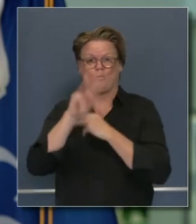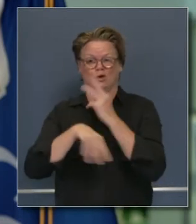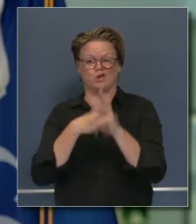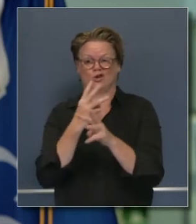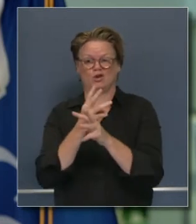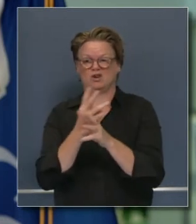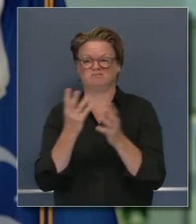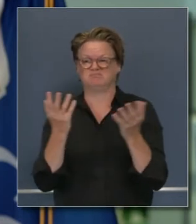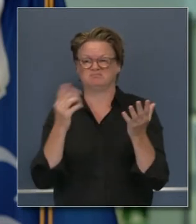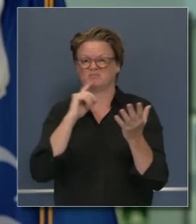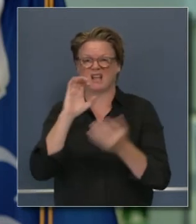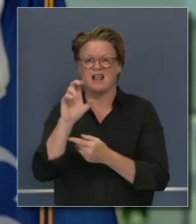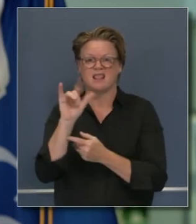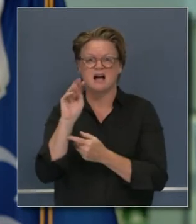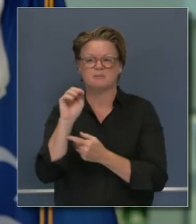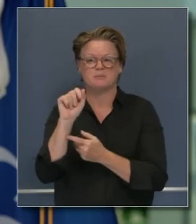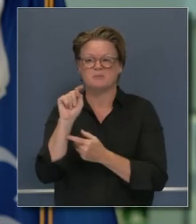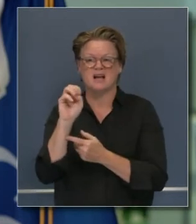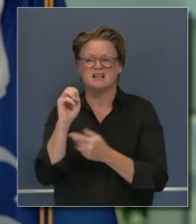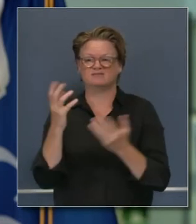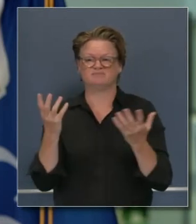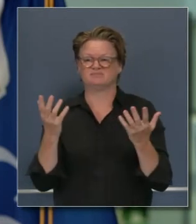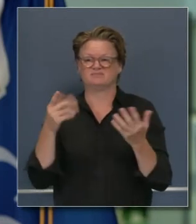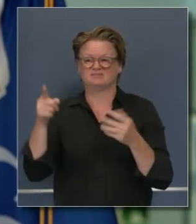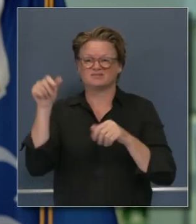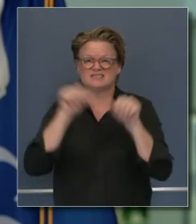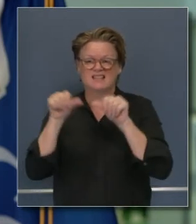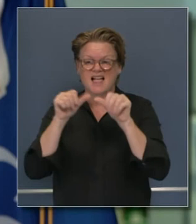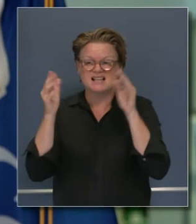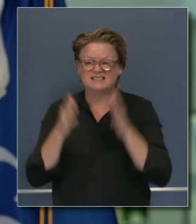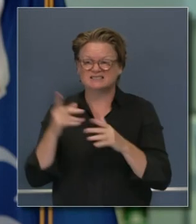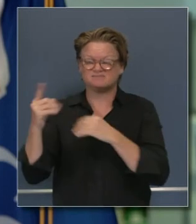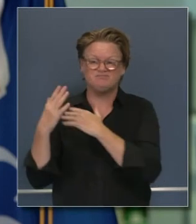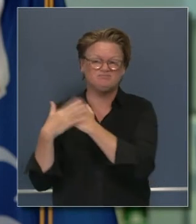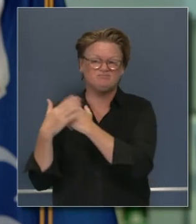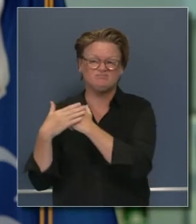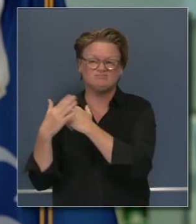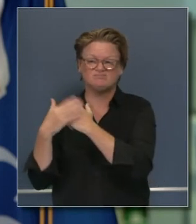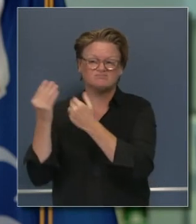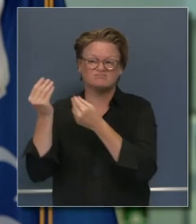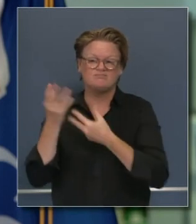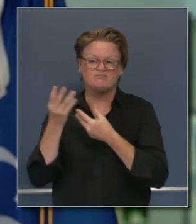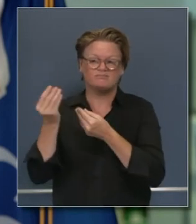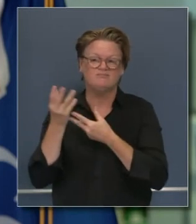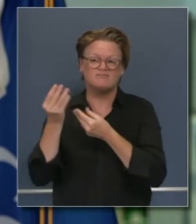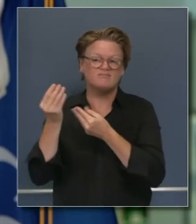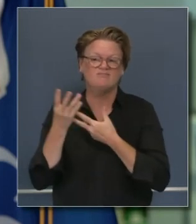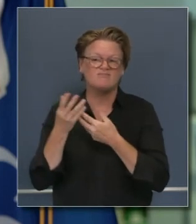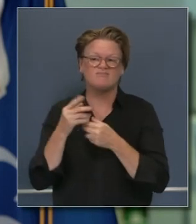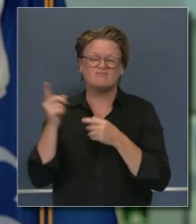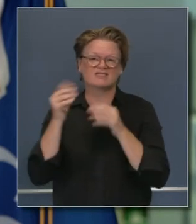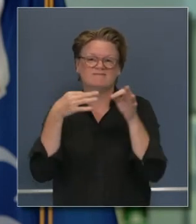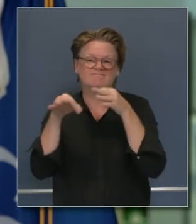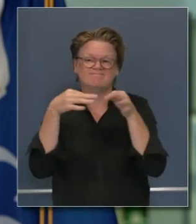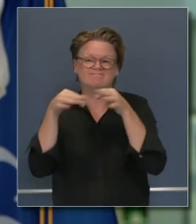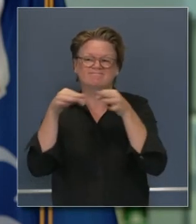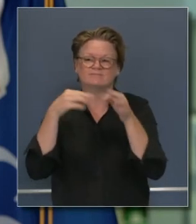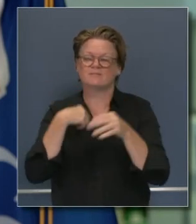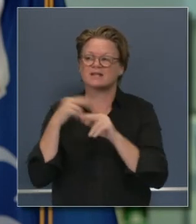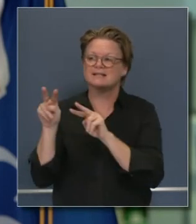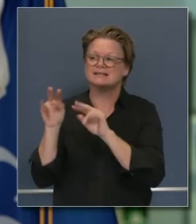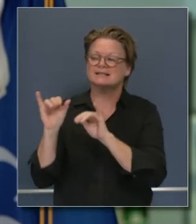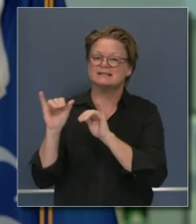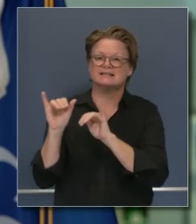diciendo los científicos por décadas o el 98% de los científicos es cierto que ya